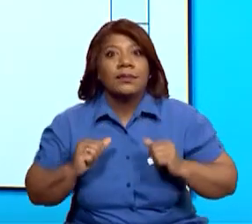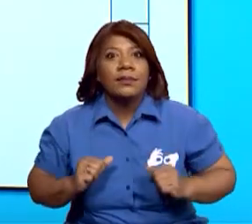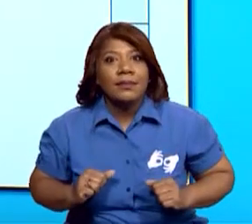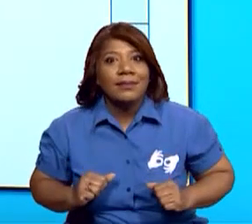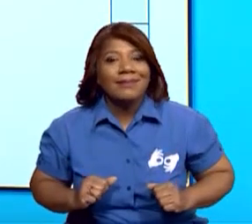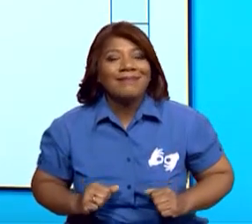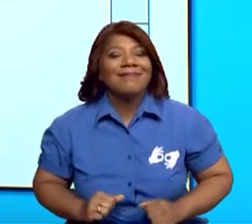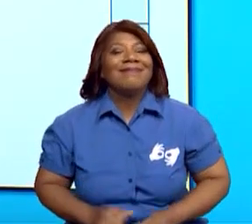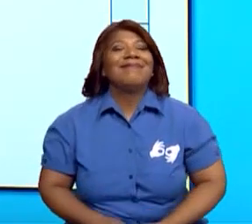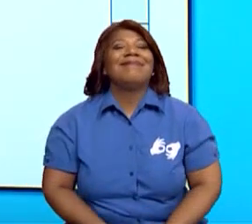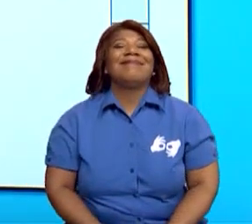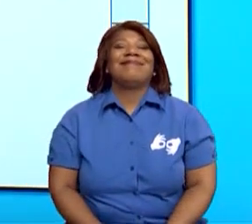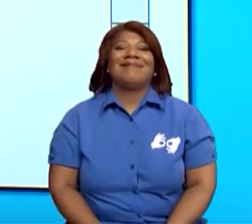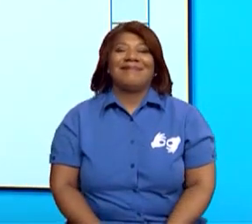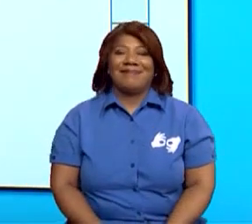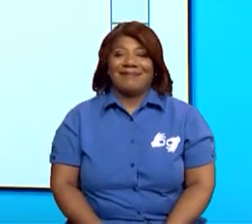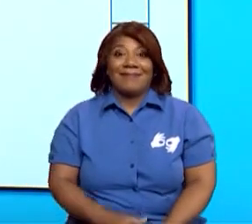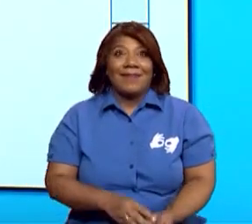A ver.